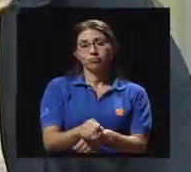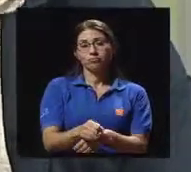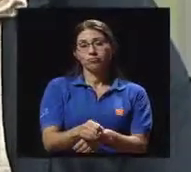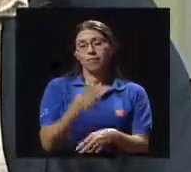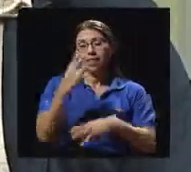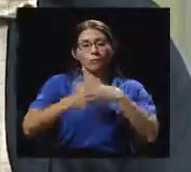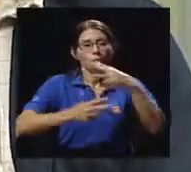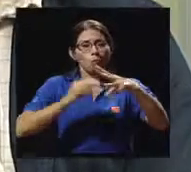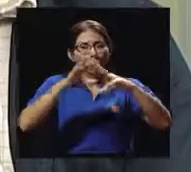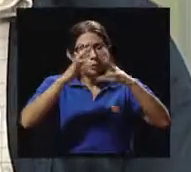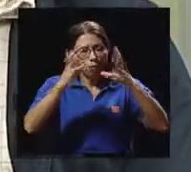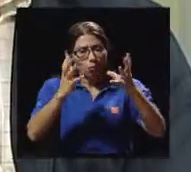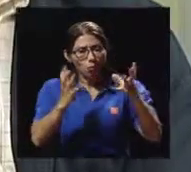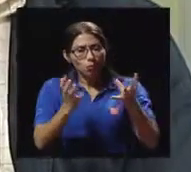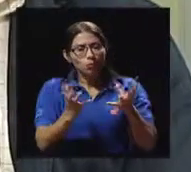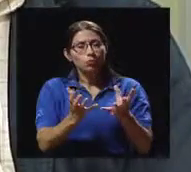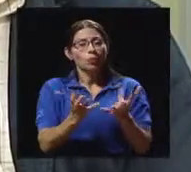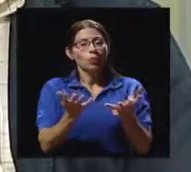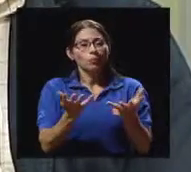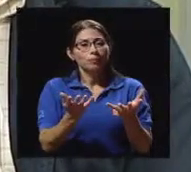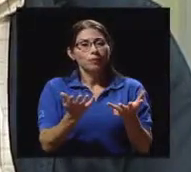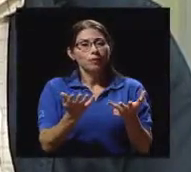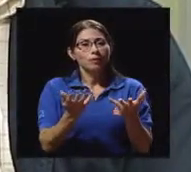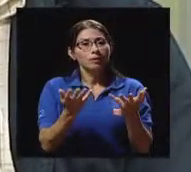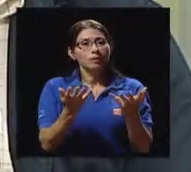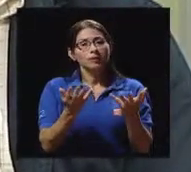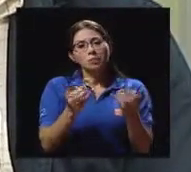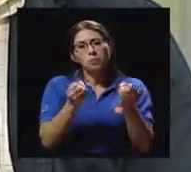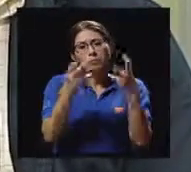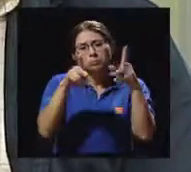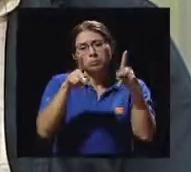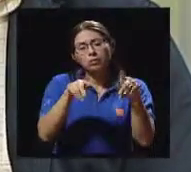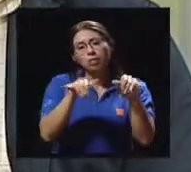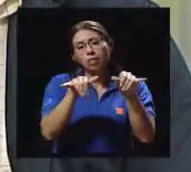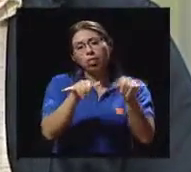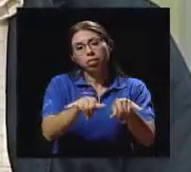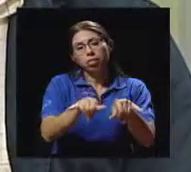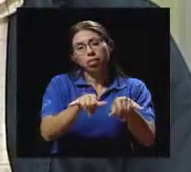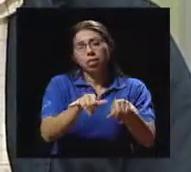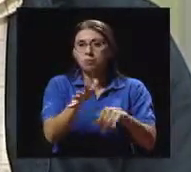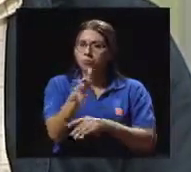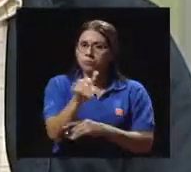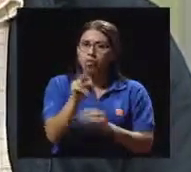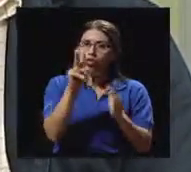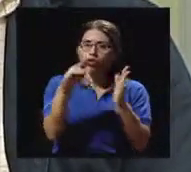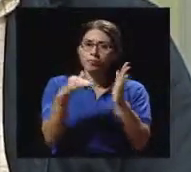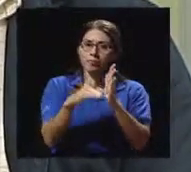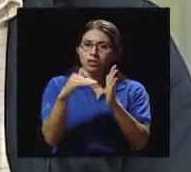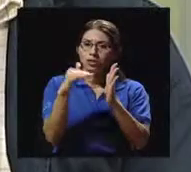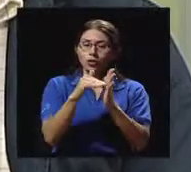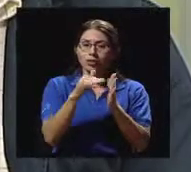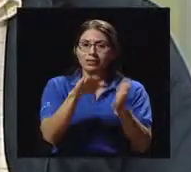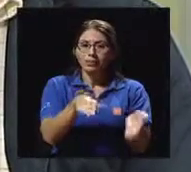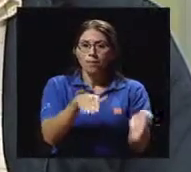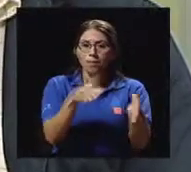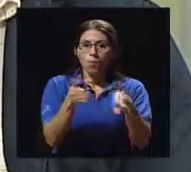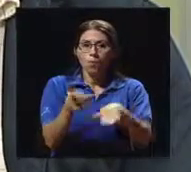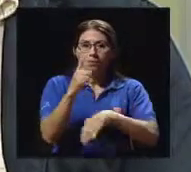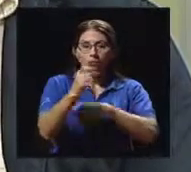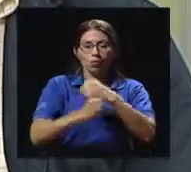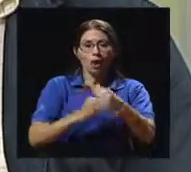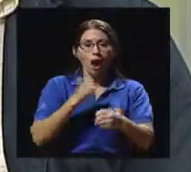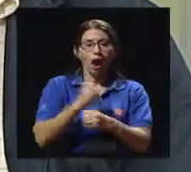del mundo, según hablando ahora entre cámaras, trae hasta cerca de dos millones de muertes anuales por